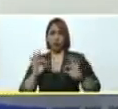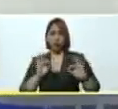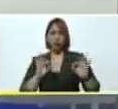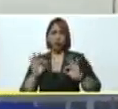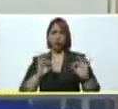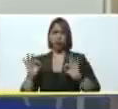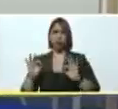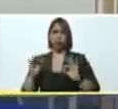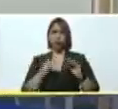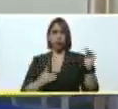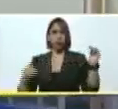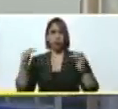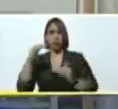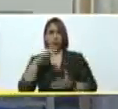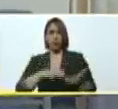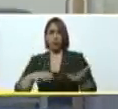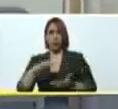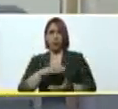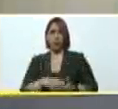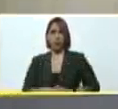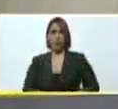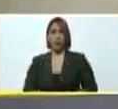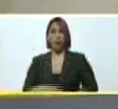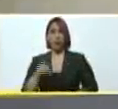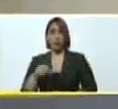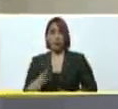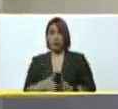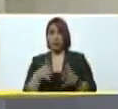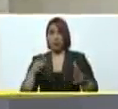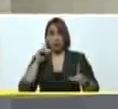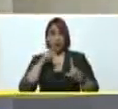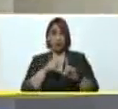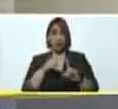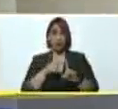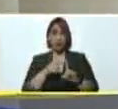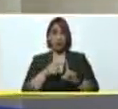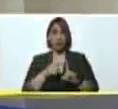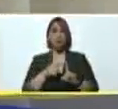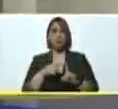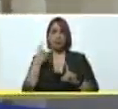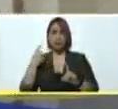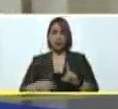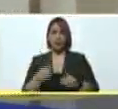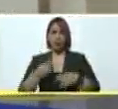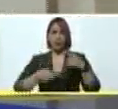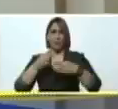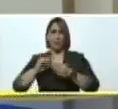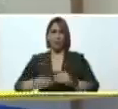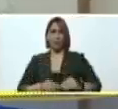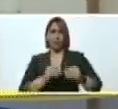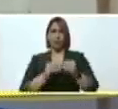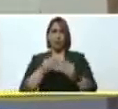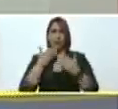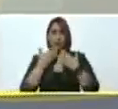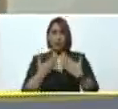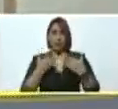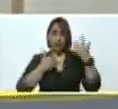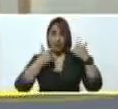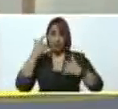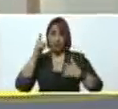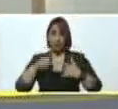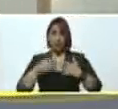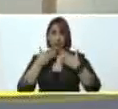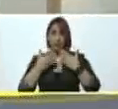superar la situación y gran parte del presidente tiene que ver con esta infraestructura instalada gracias al comandante Chávez al